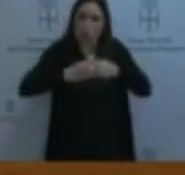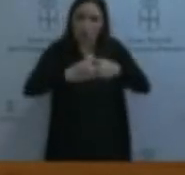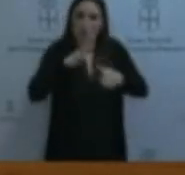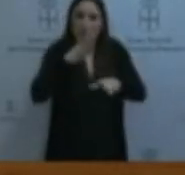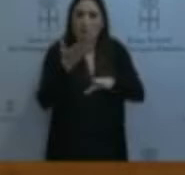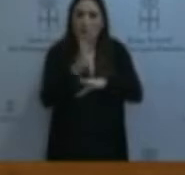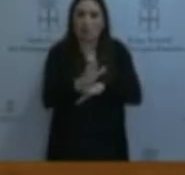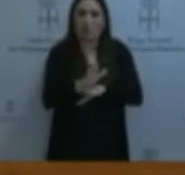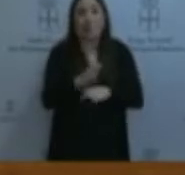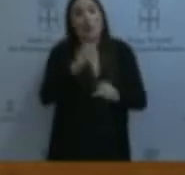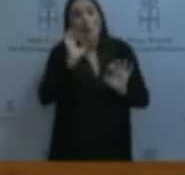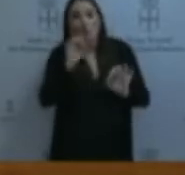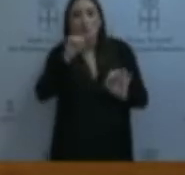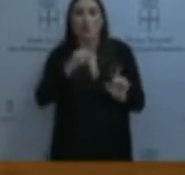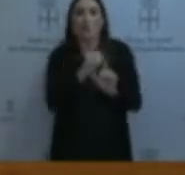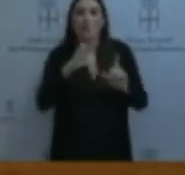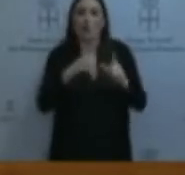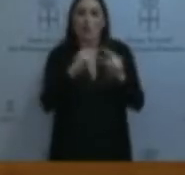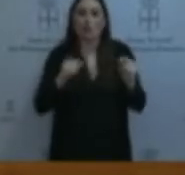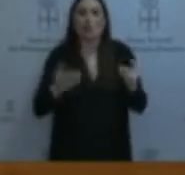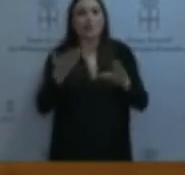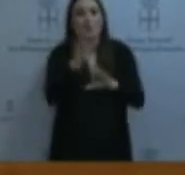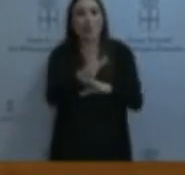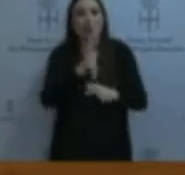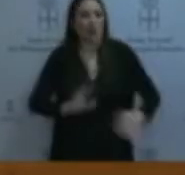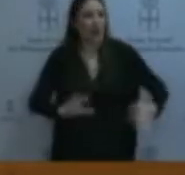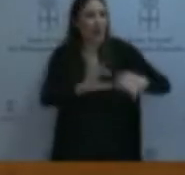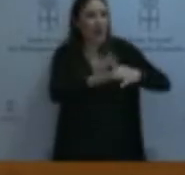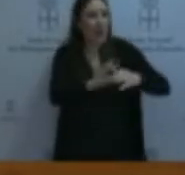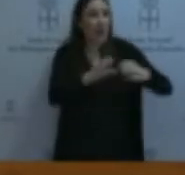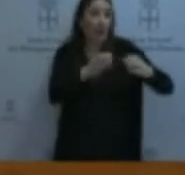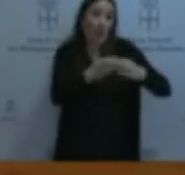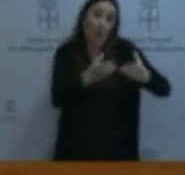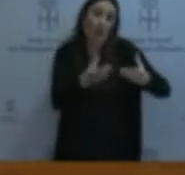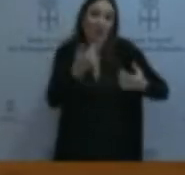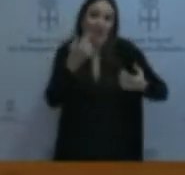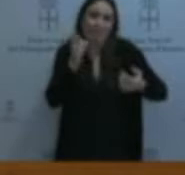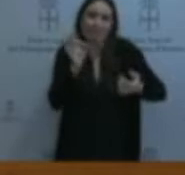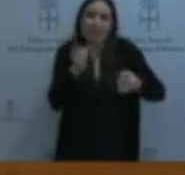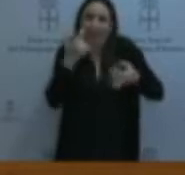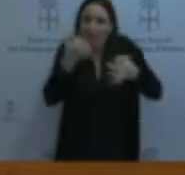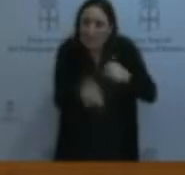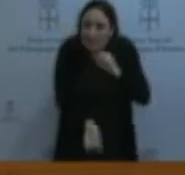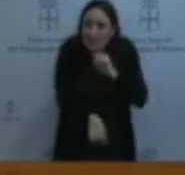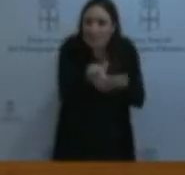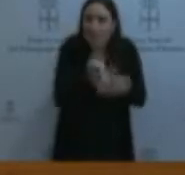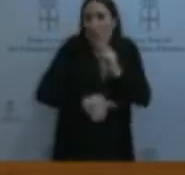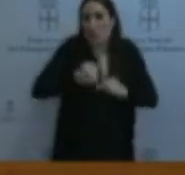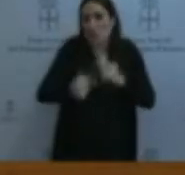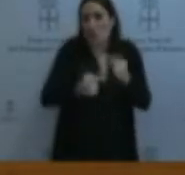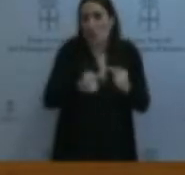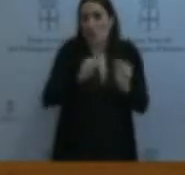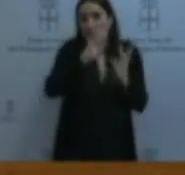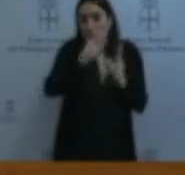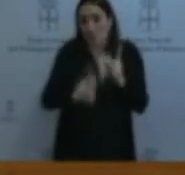que sea precisamente Foro Asturias quien lo haga, estando como están alineados políticamente con el partido que, en origen, provocó que la administración de justicia